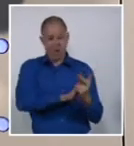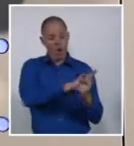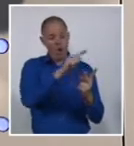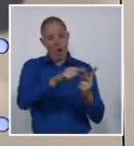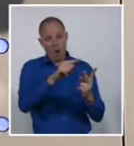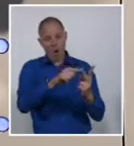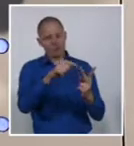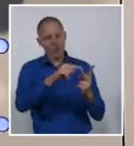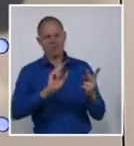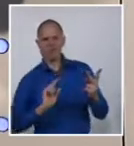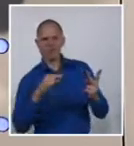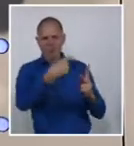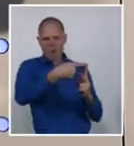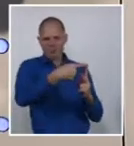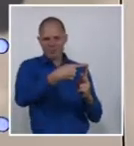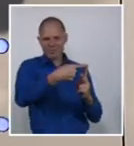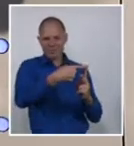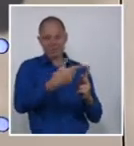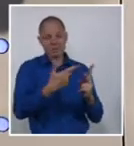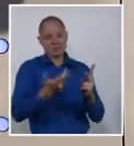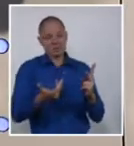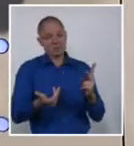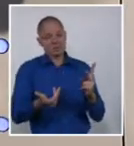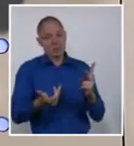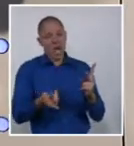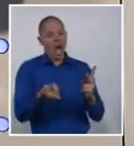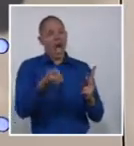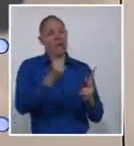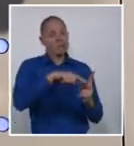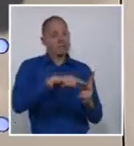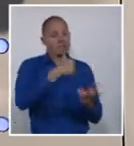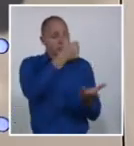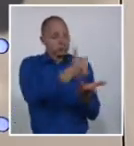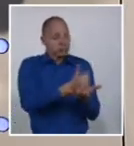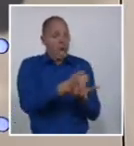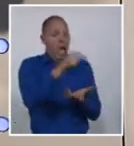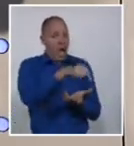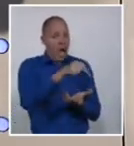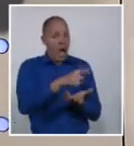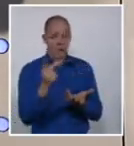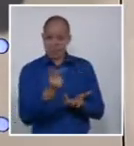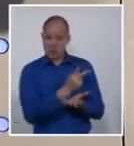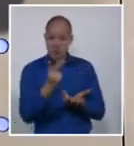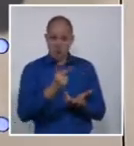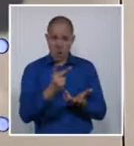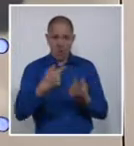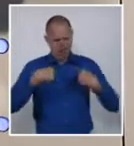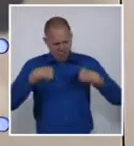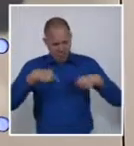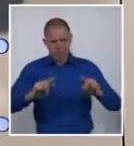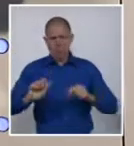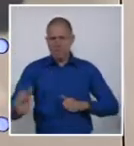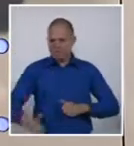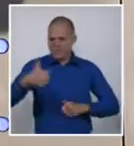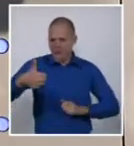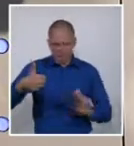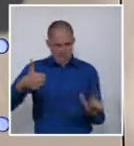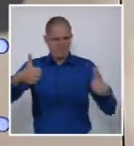Ambos celebraron ayer en Kabul, la capital, tomas de posesión paralelas y sincronizadas.